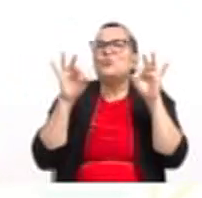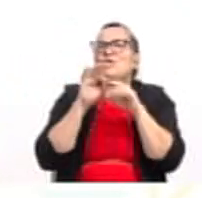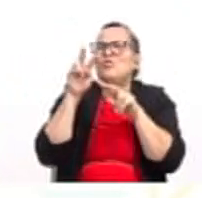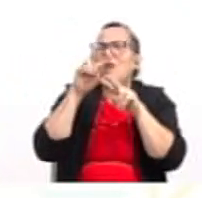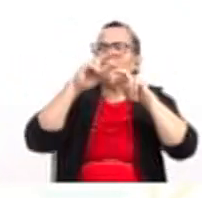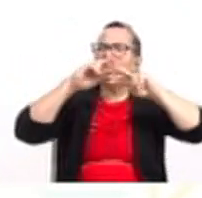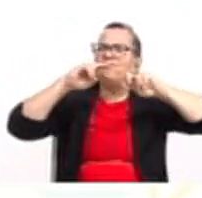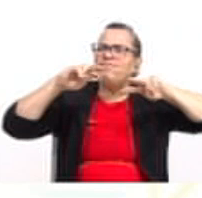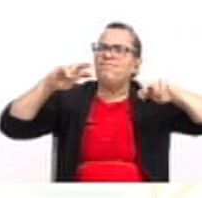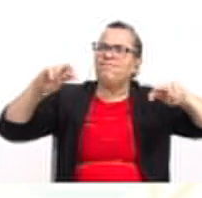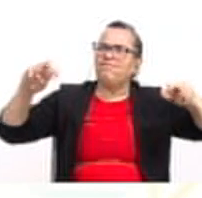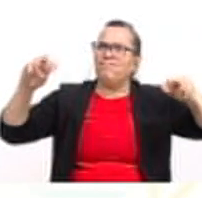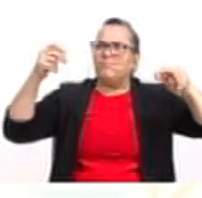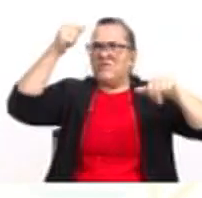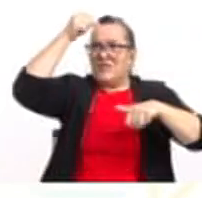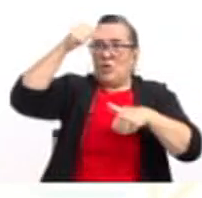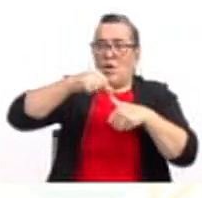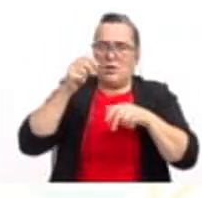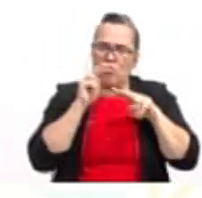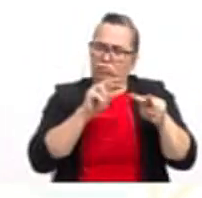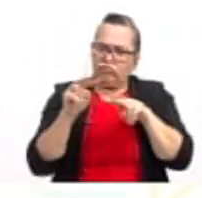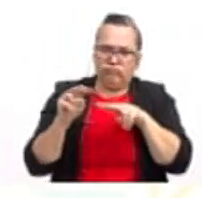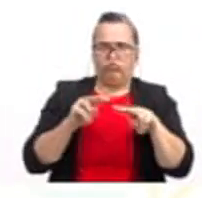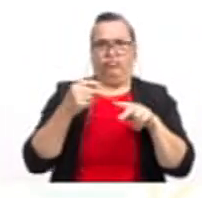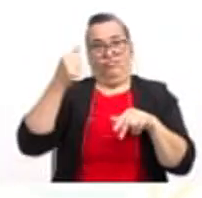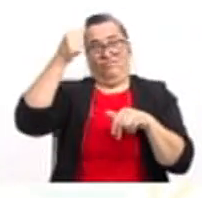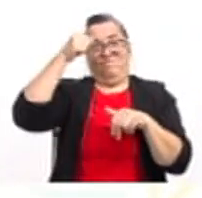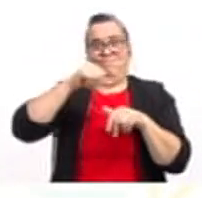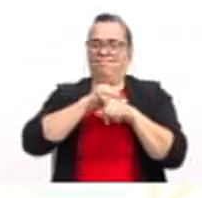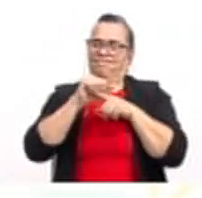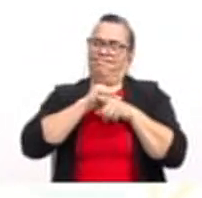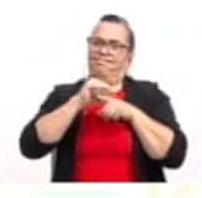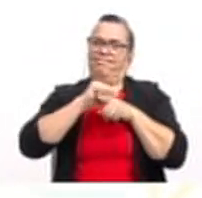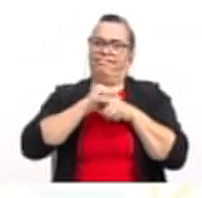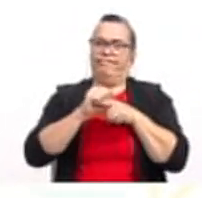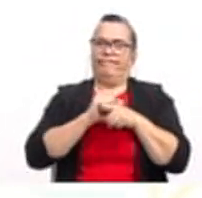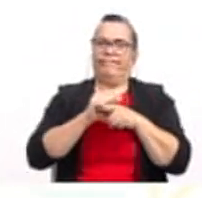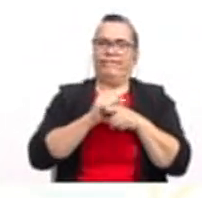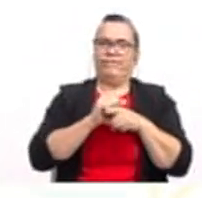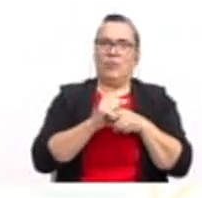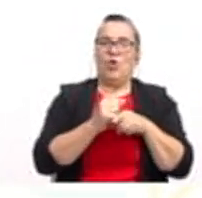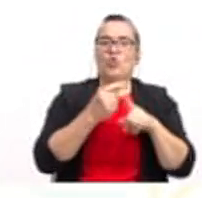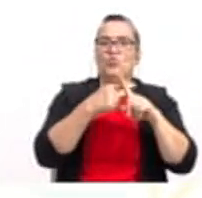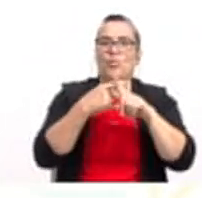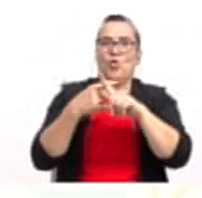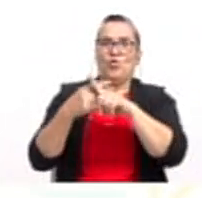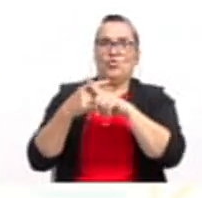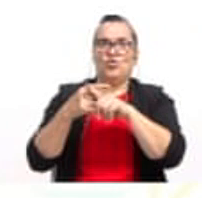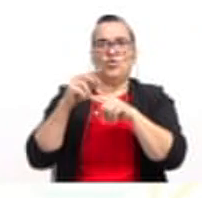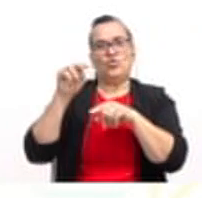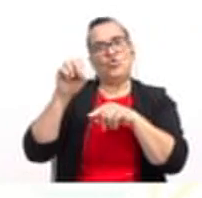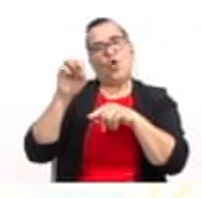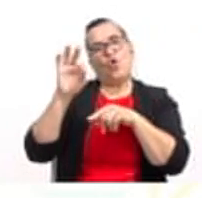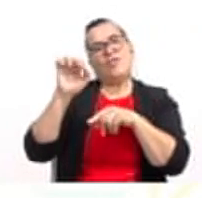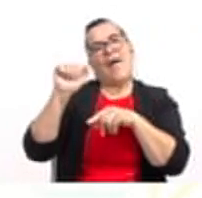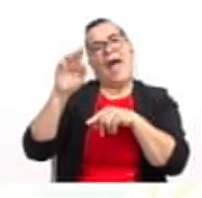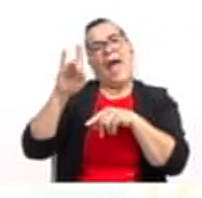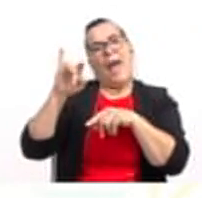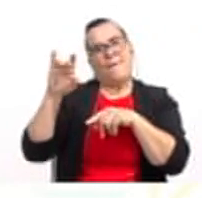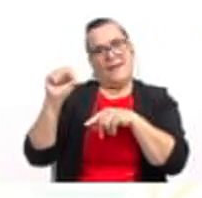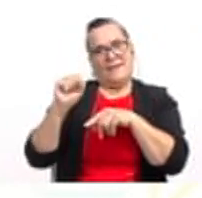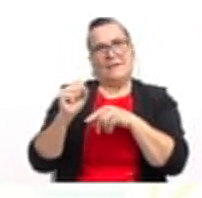revisar sus notitas y sus observaciones. Recuerden repasar los productos notables como lo mencionamos anteriormente. Ahora,